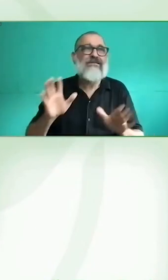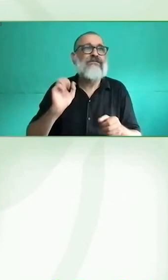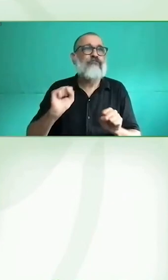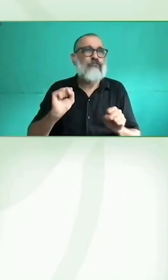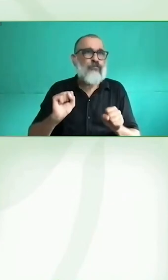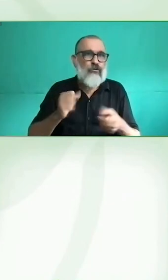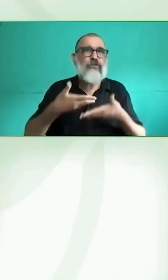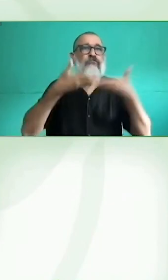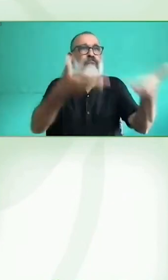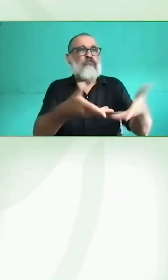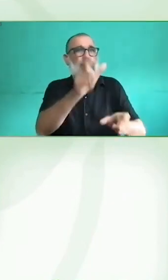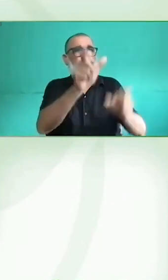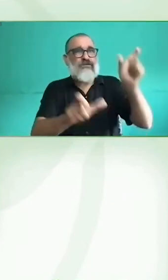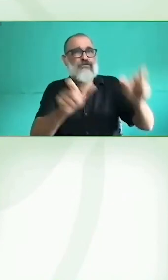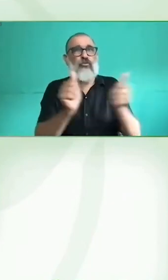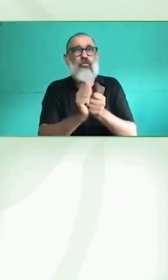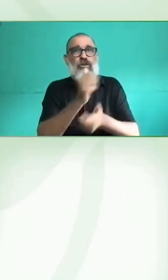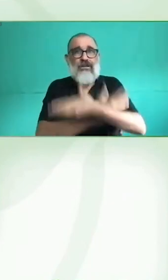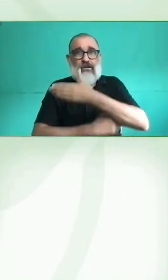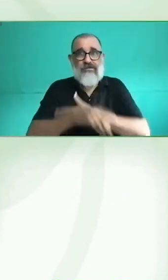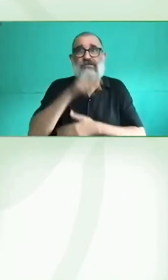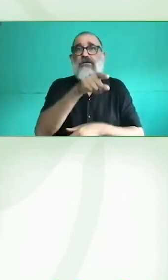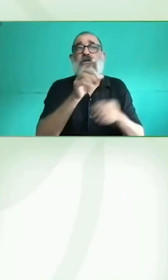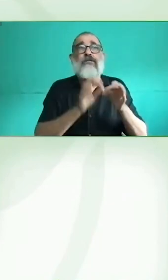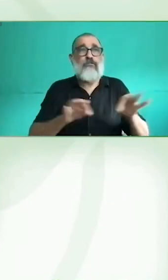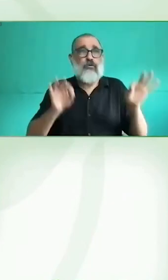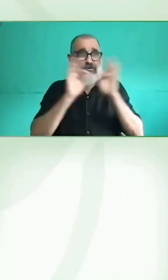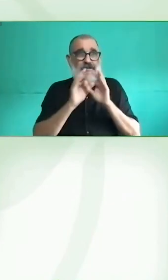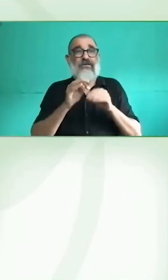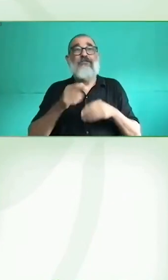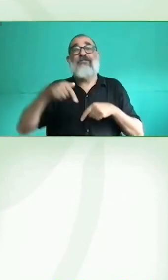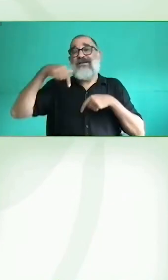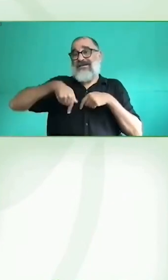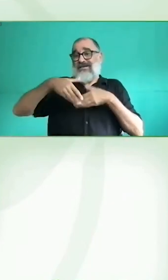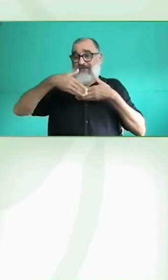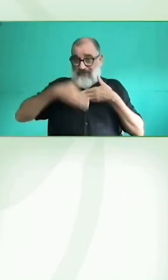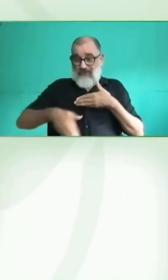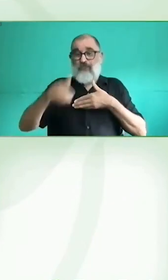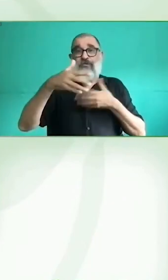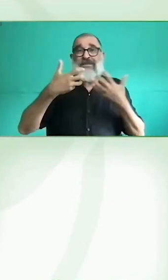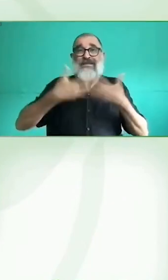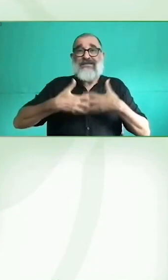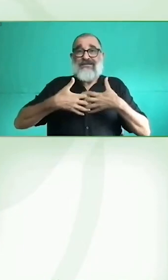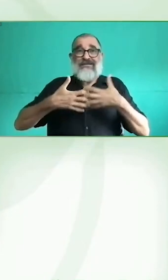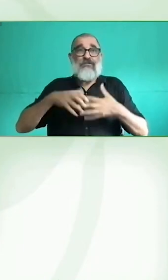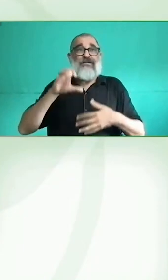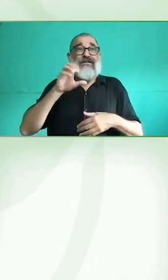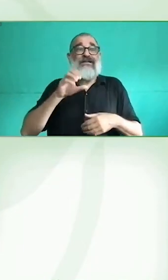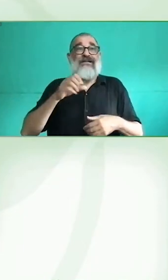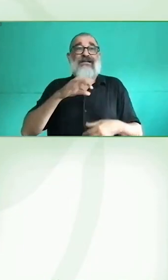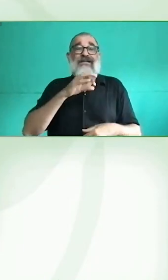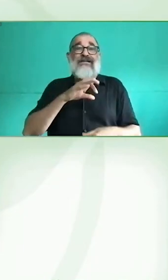mayores, personas en situación de dependencia, pues son productos que se están extendiendo a un número mayor de personas.